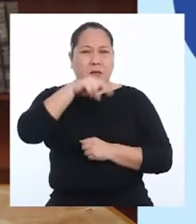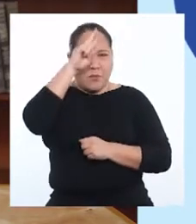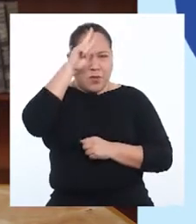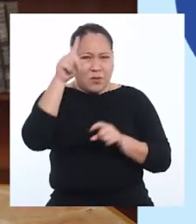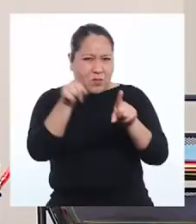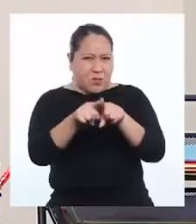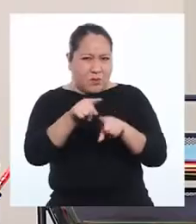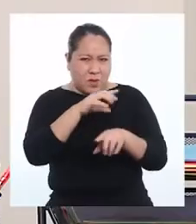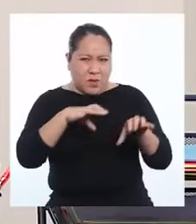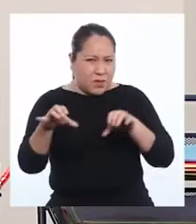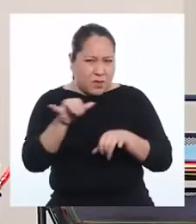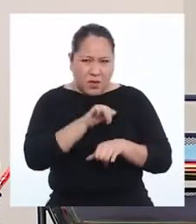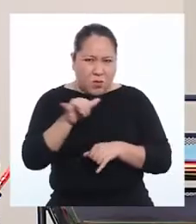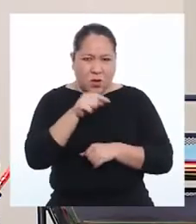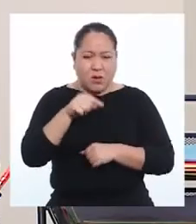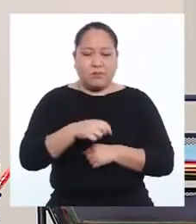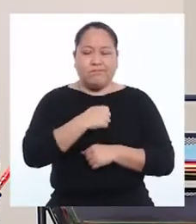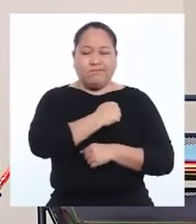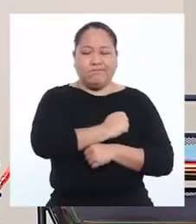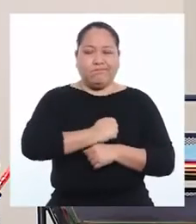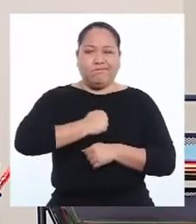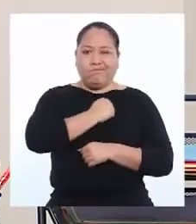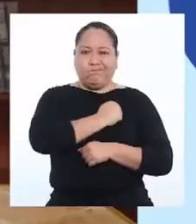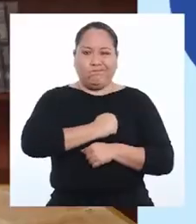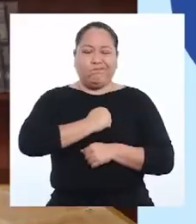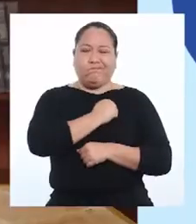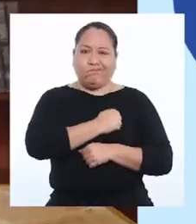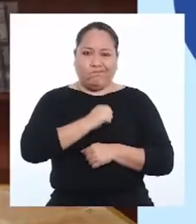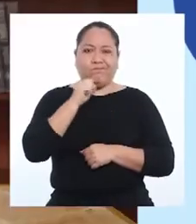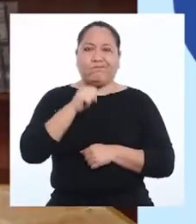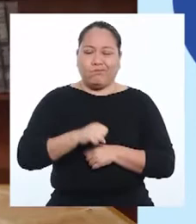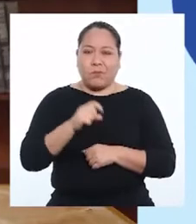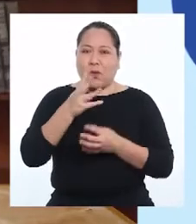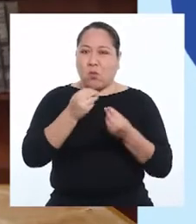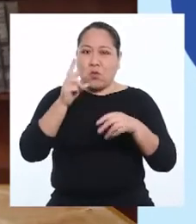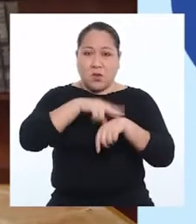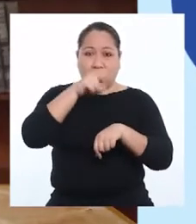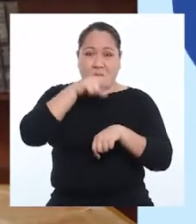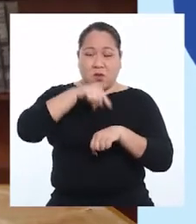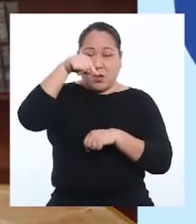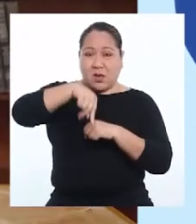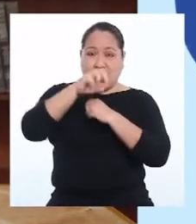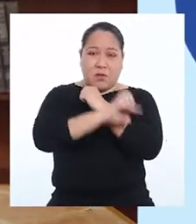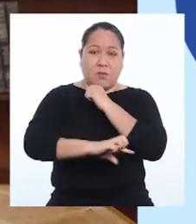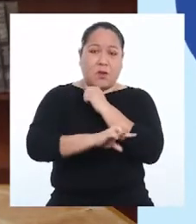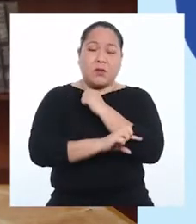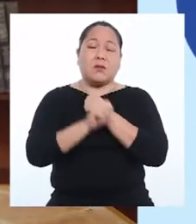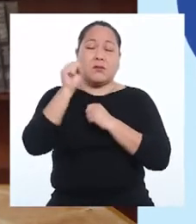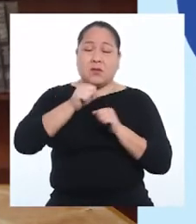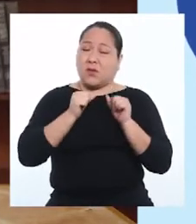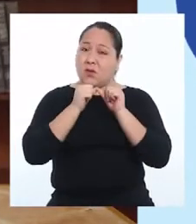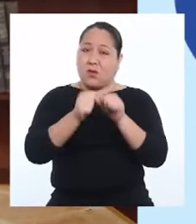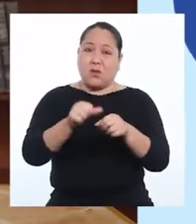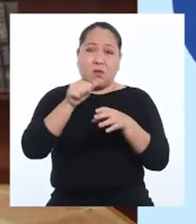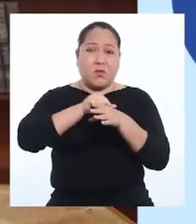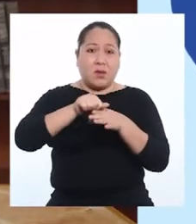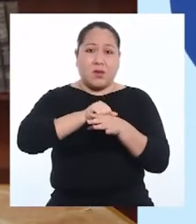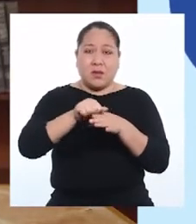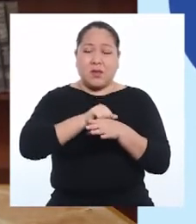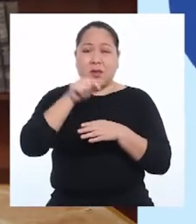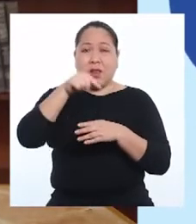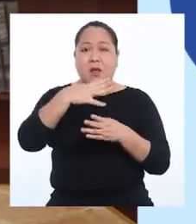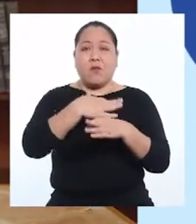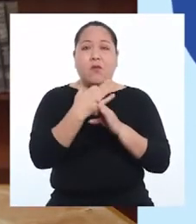ambiental. ¿En el Perú también se hace así? Lamentablemente, en muchas regiones de nuestro país,